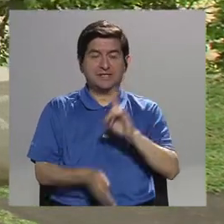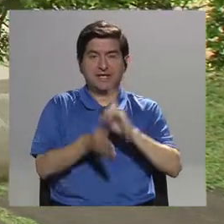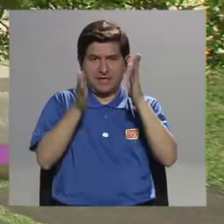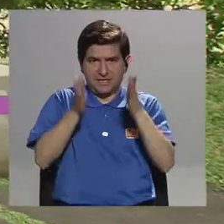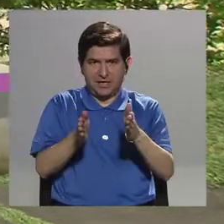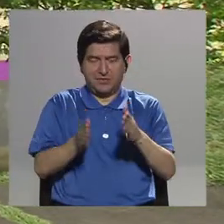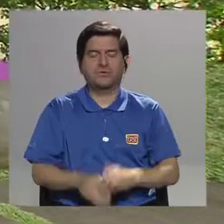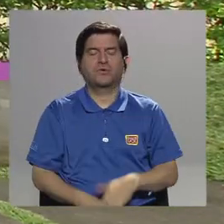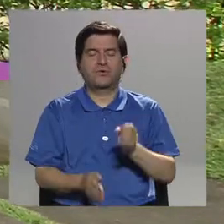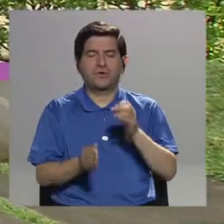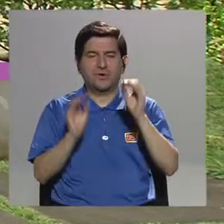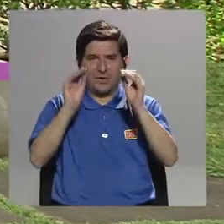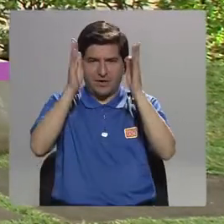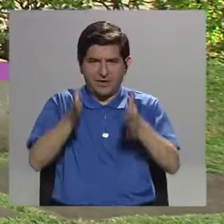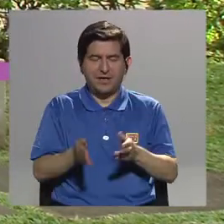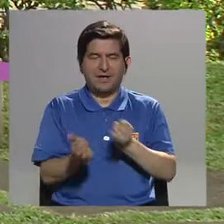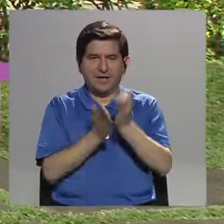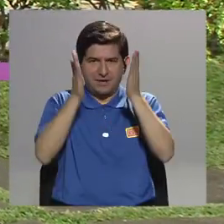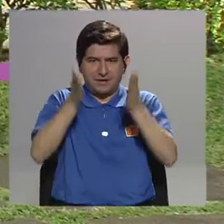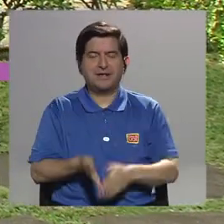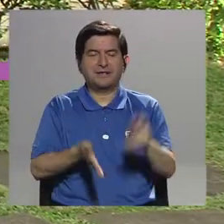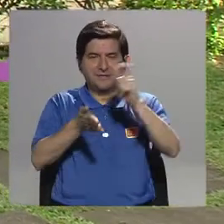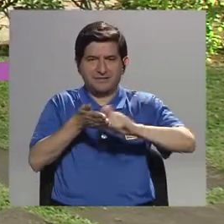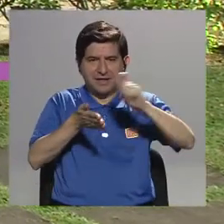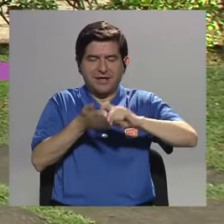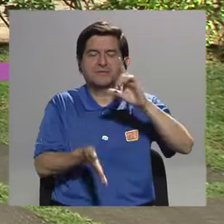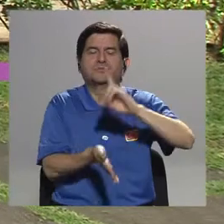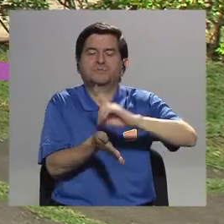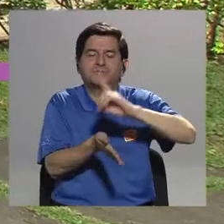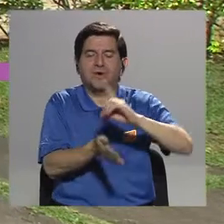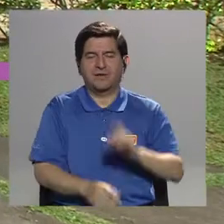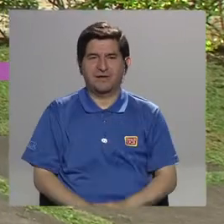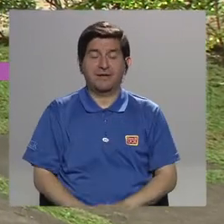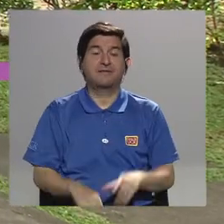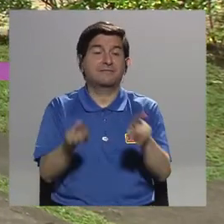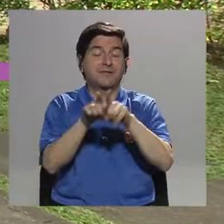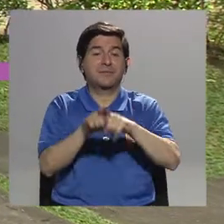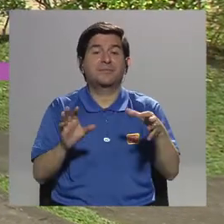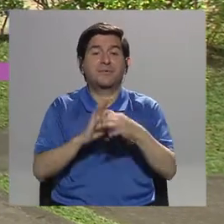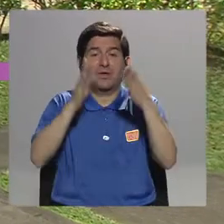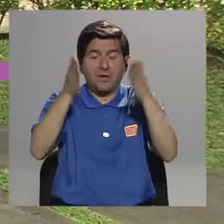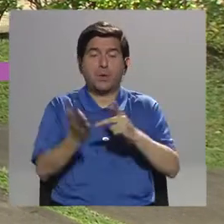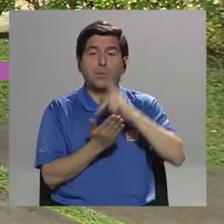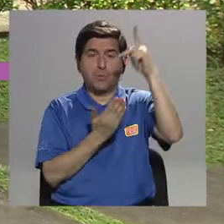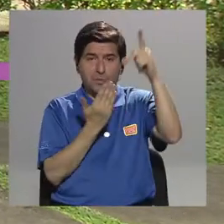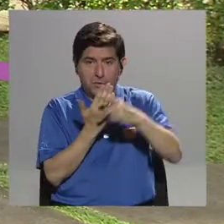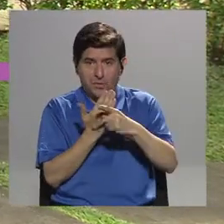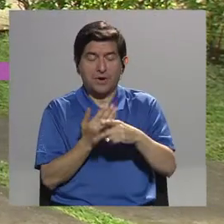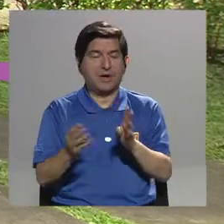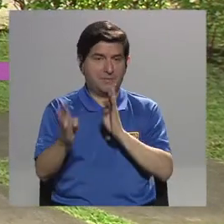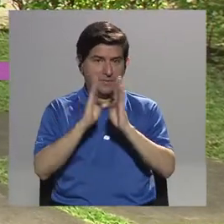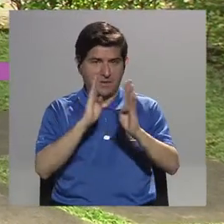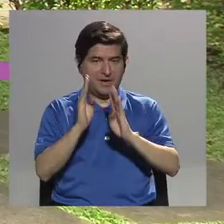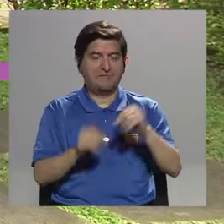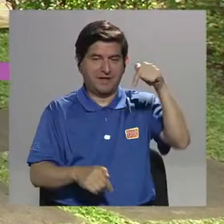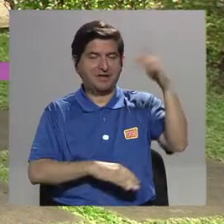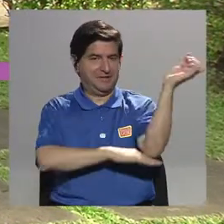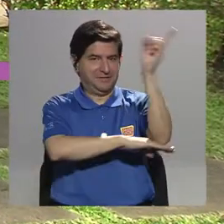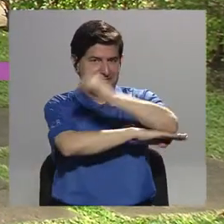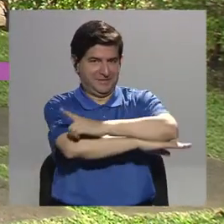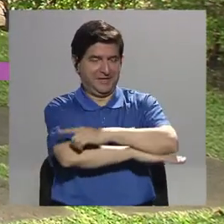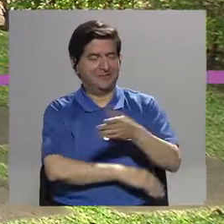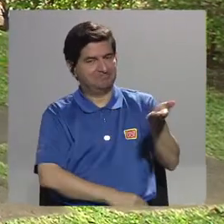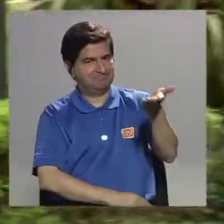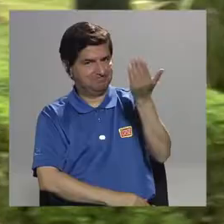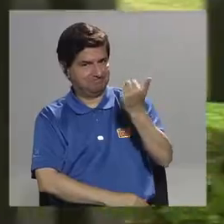Ella es médica, docente e investigadora de la Escuela de Medicina y es además coordinadora del programa del cual vamos a